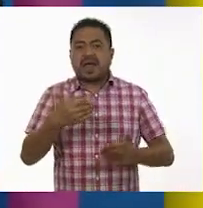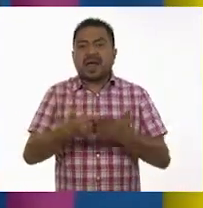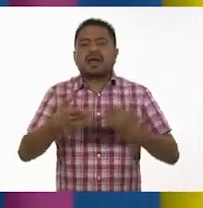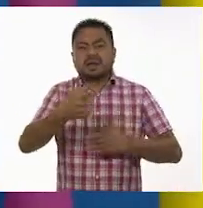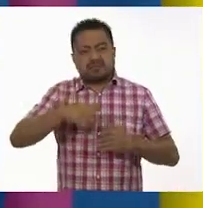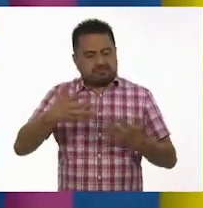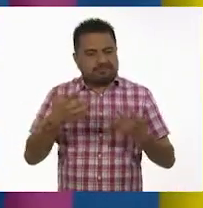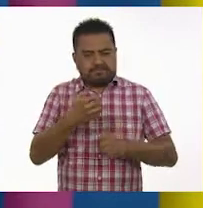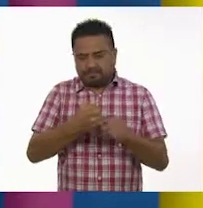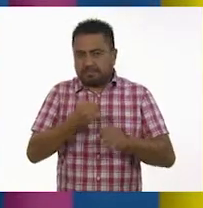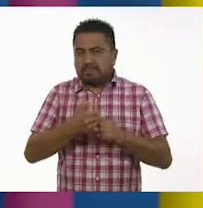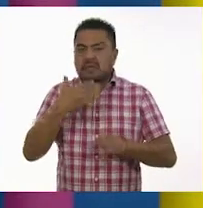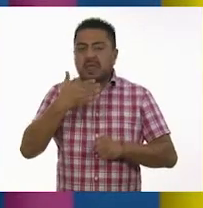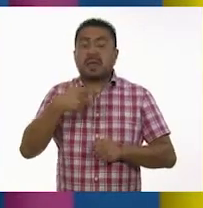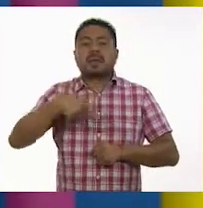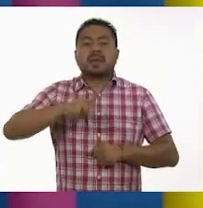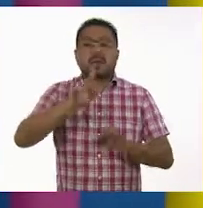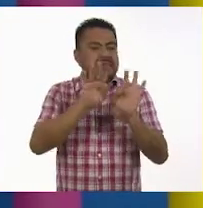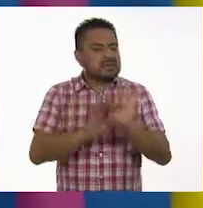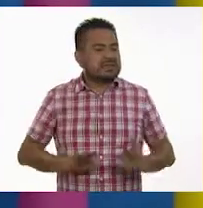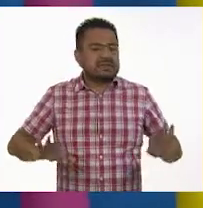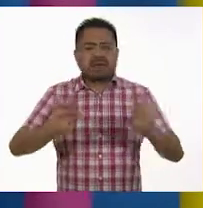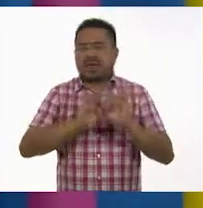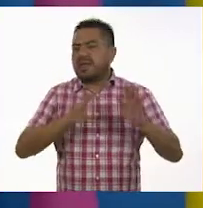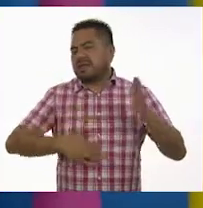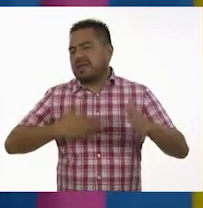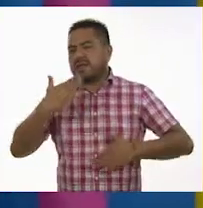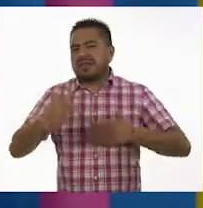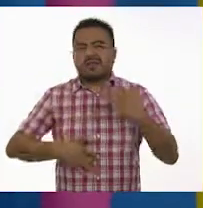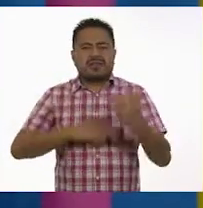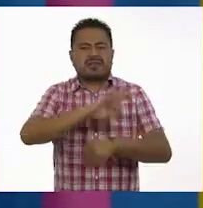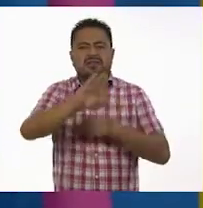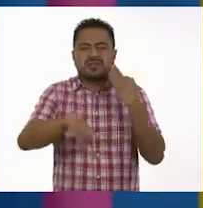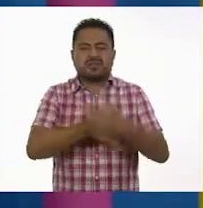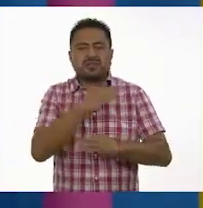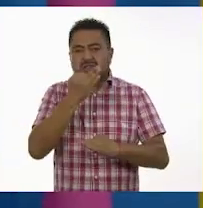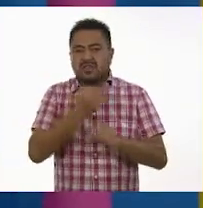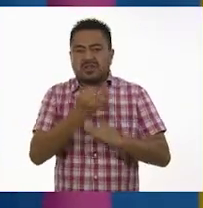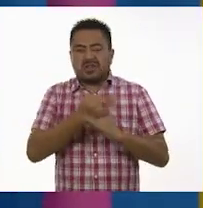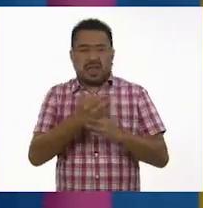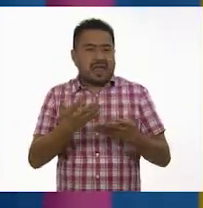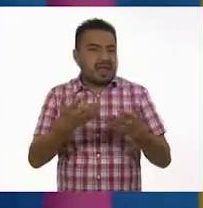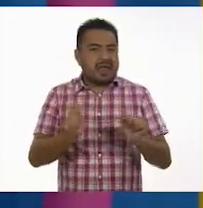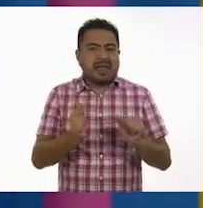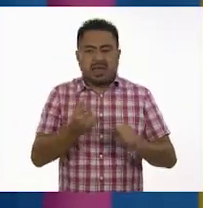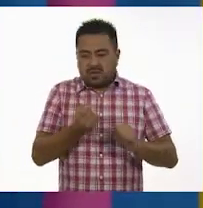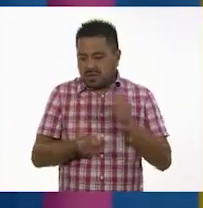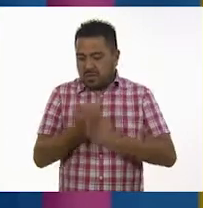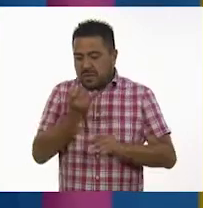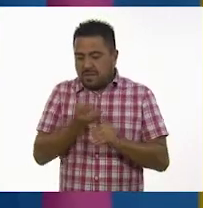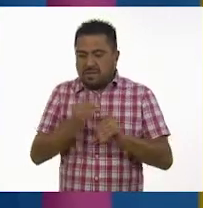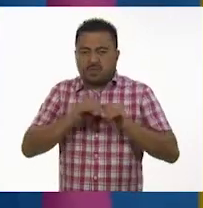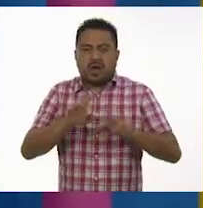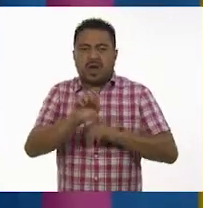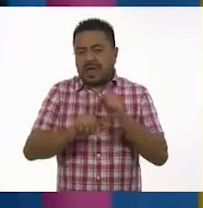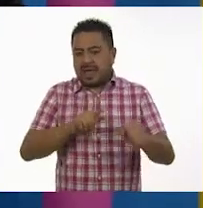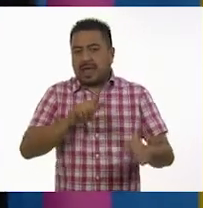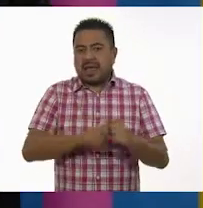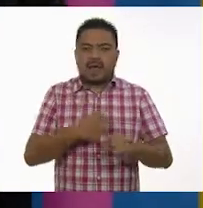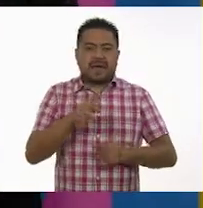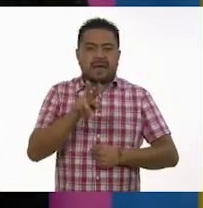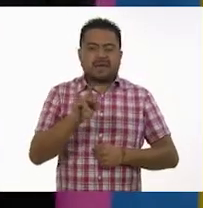acá bien. Muy bien. Pero lo importante es que nos divertimos un poco y obtuvimos nueva información sobre los animales